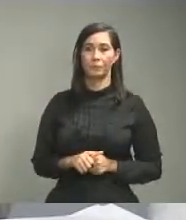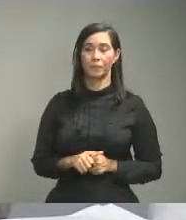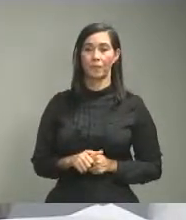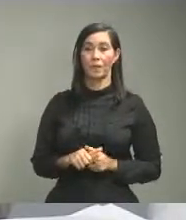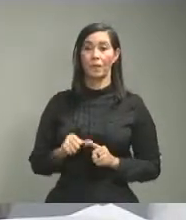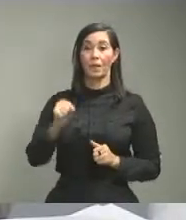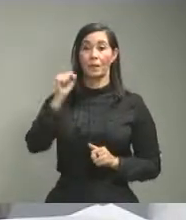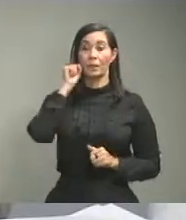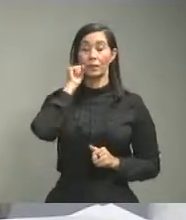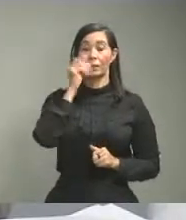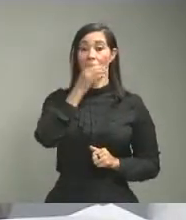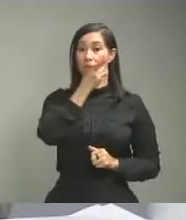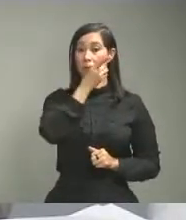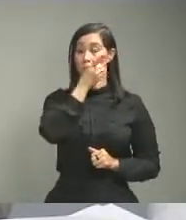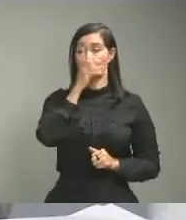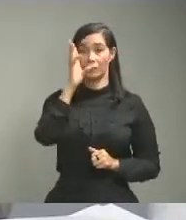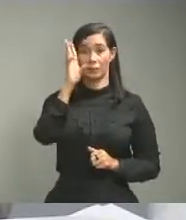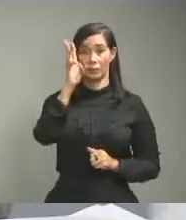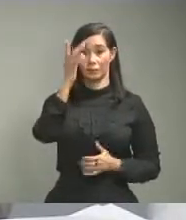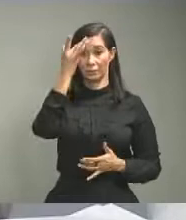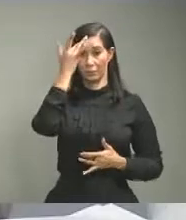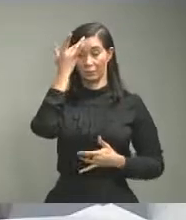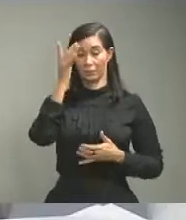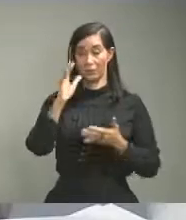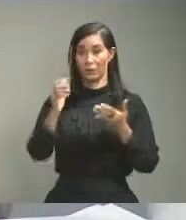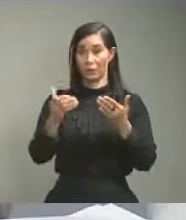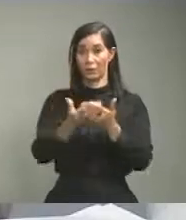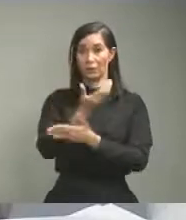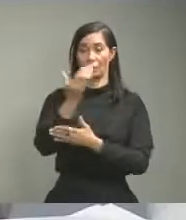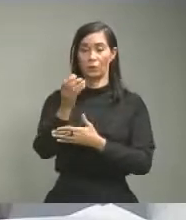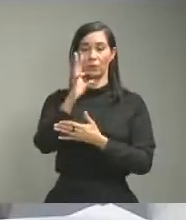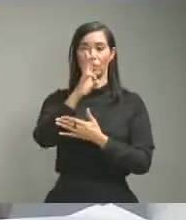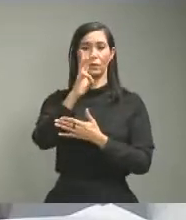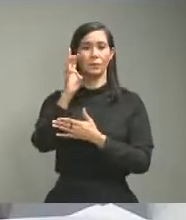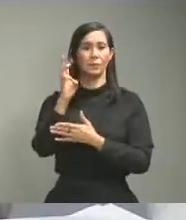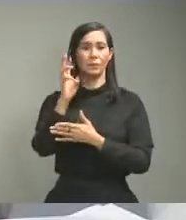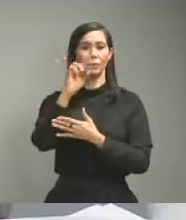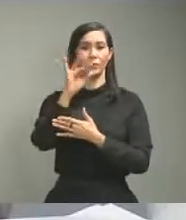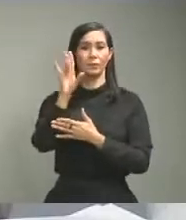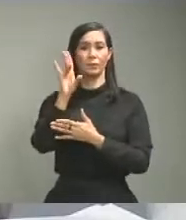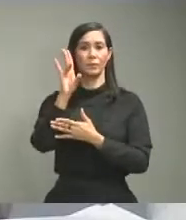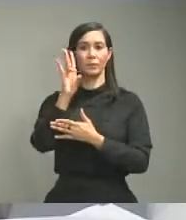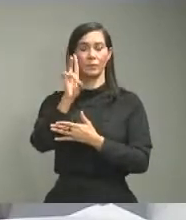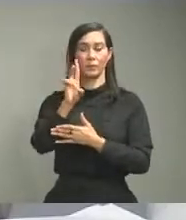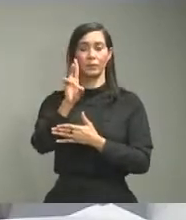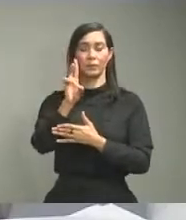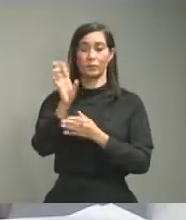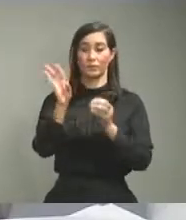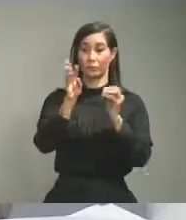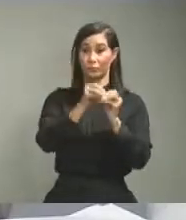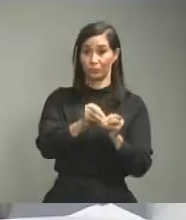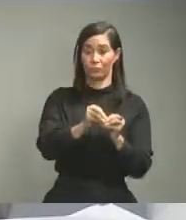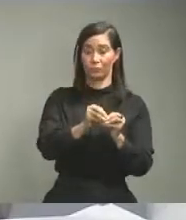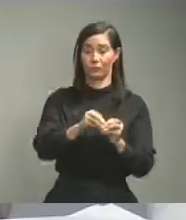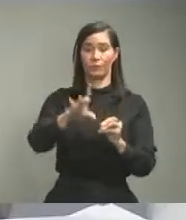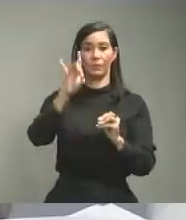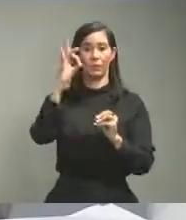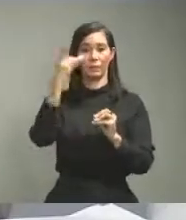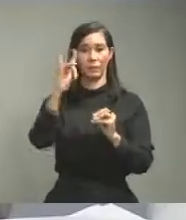Domingo 6 casos nuevos 627 acumulados 18